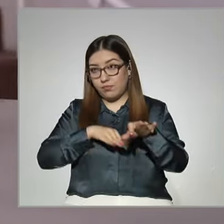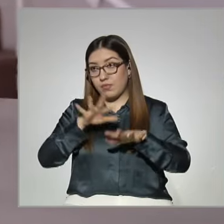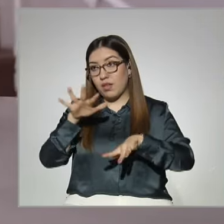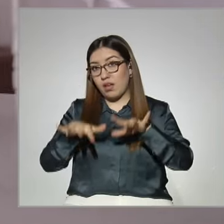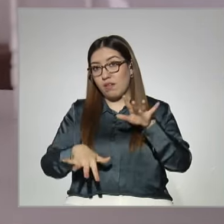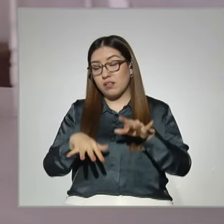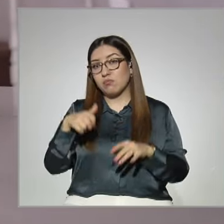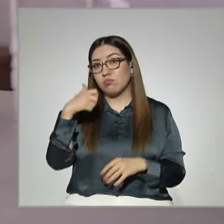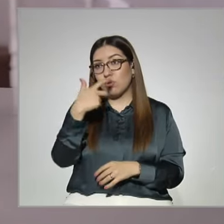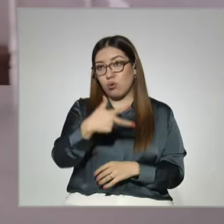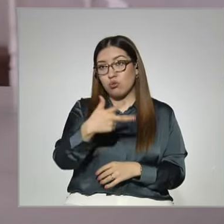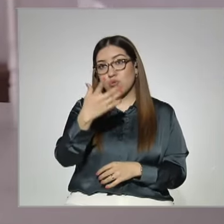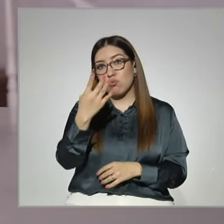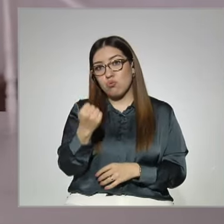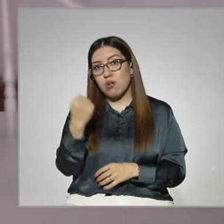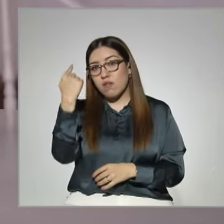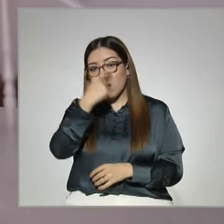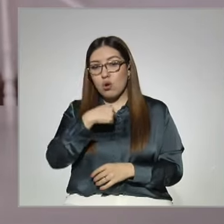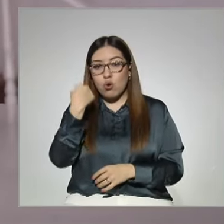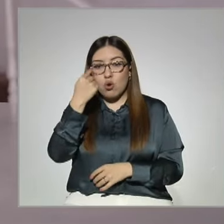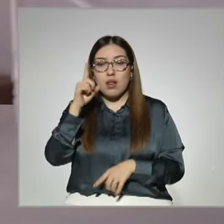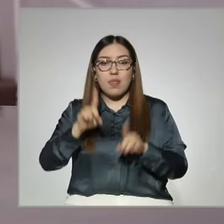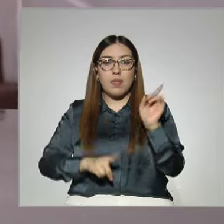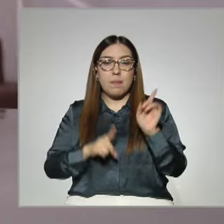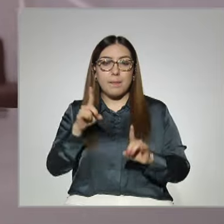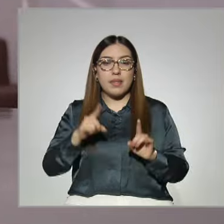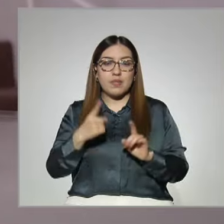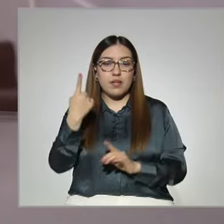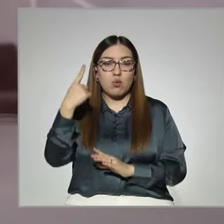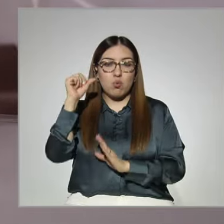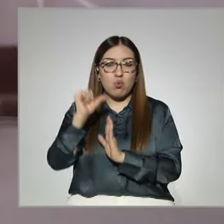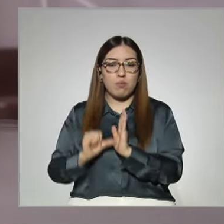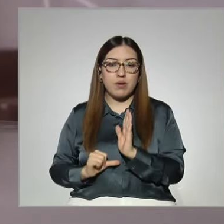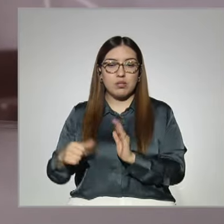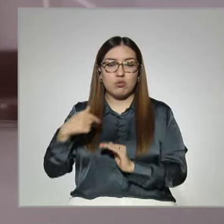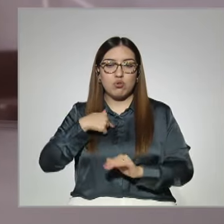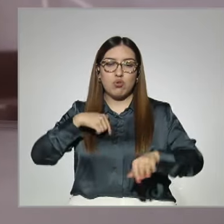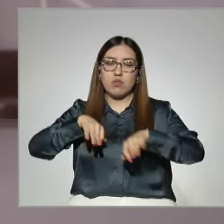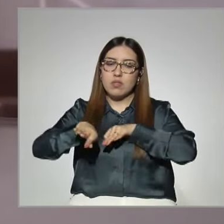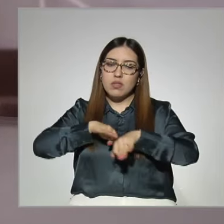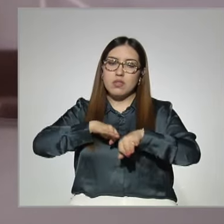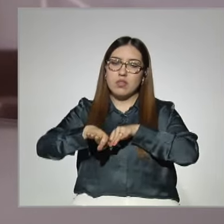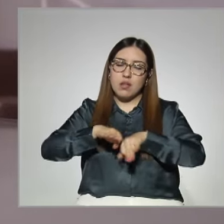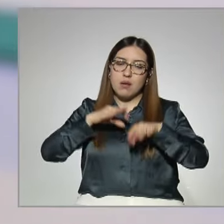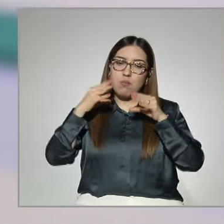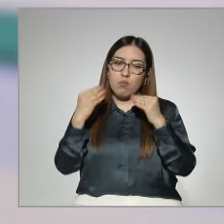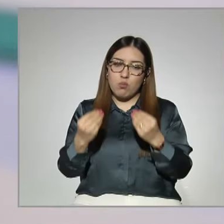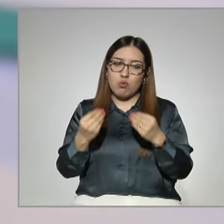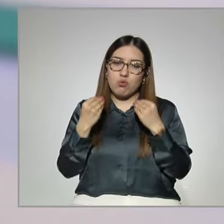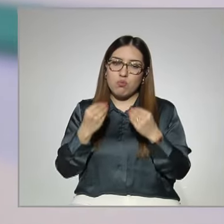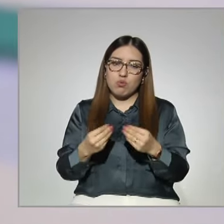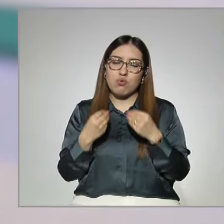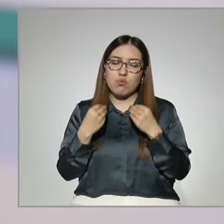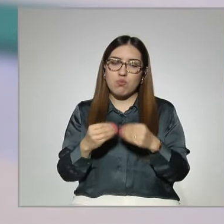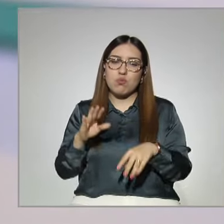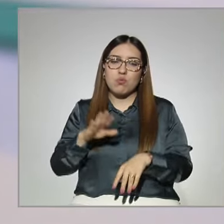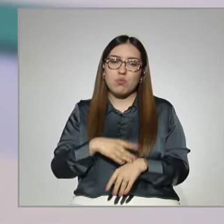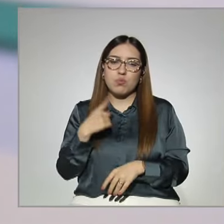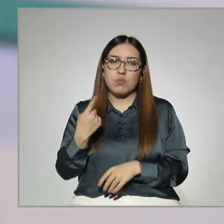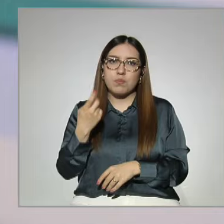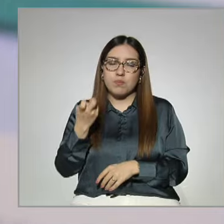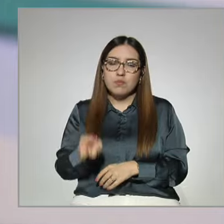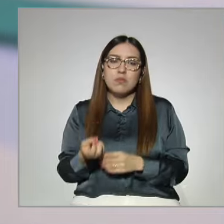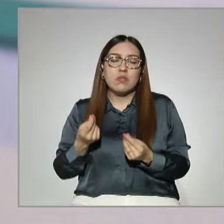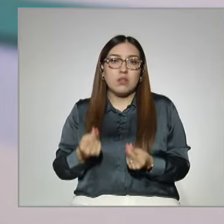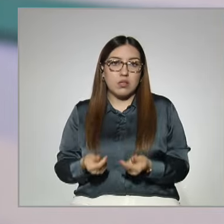pueden ser ocho, nueve horas, dependiendo, por ejemplo, el mes pasado. Estuve trabajando muchísimo por lo mismo de que es un mes muy fuerte